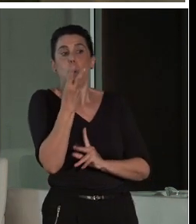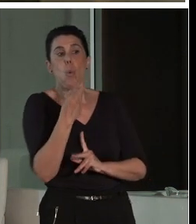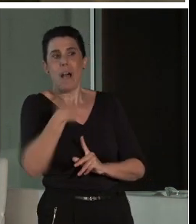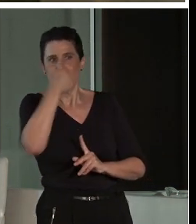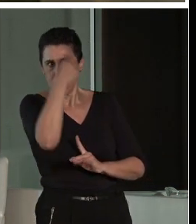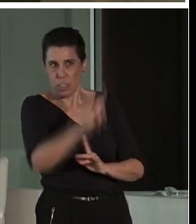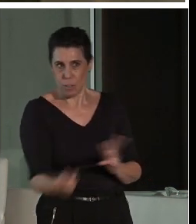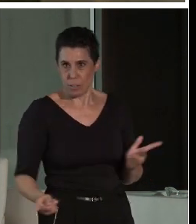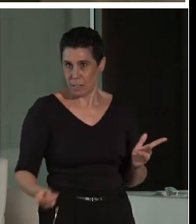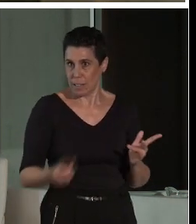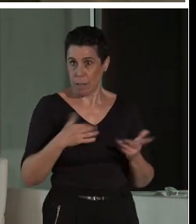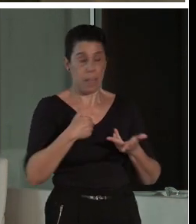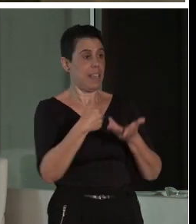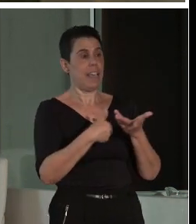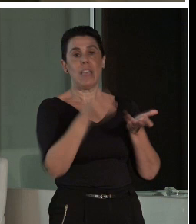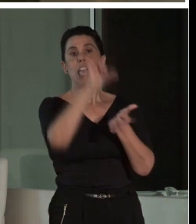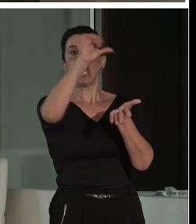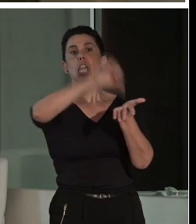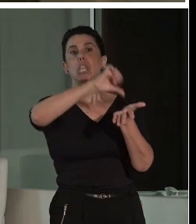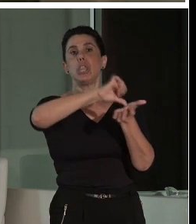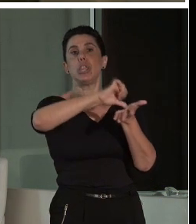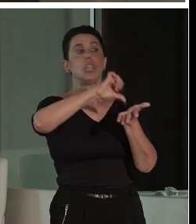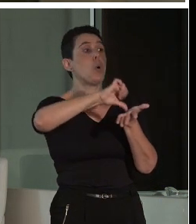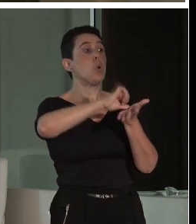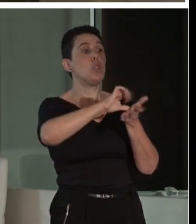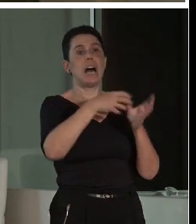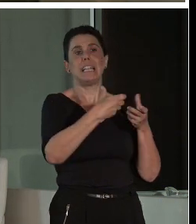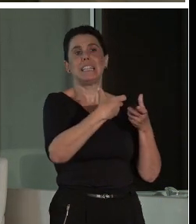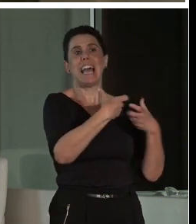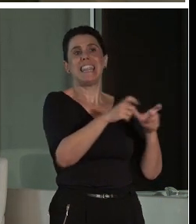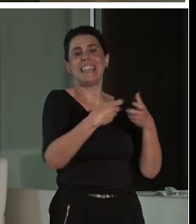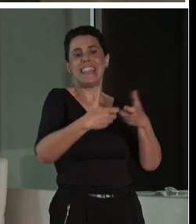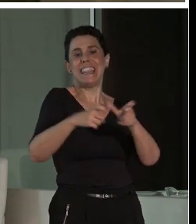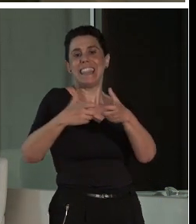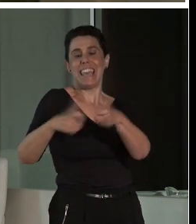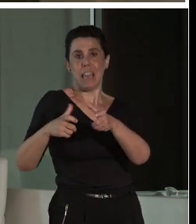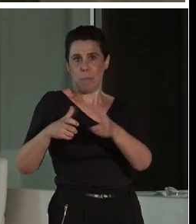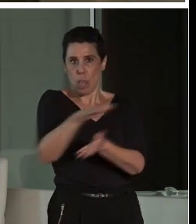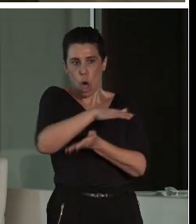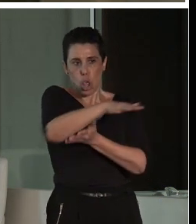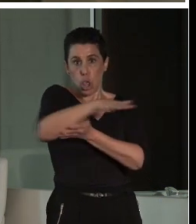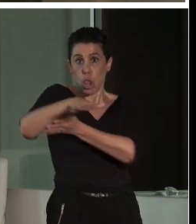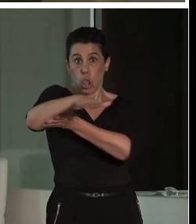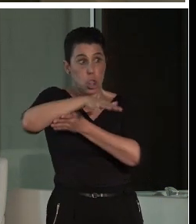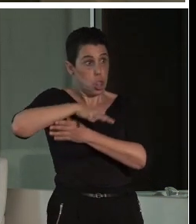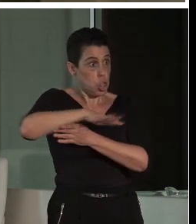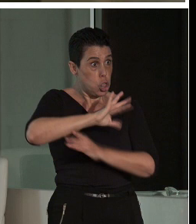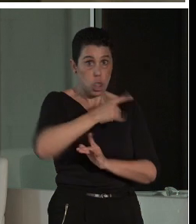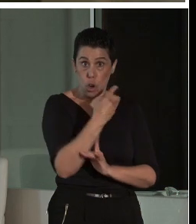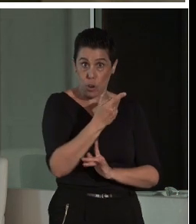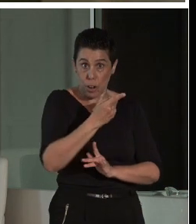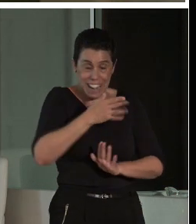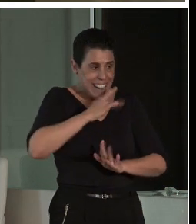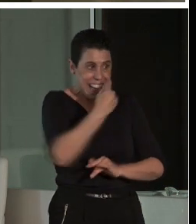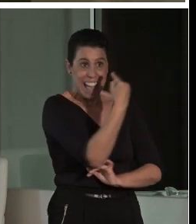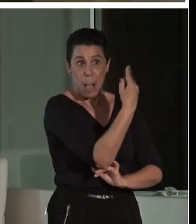Dividimos la ciudad en unidades de adecuación, en unidades museográficas. Para nosotros, cada monumento es una